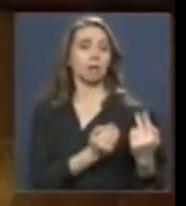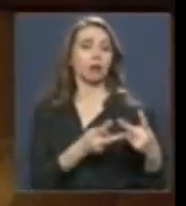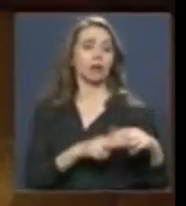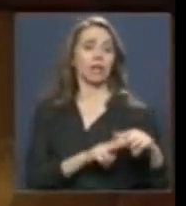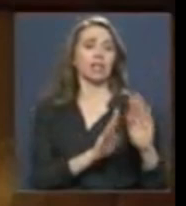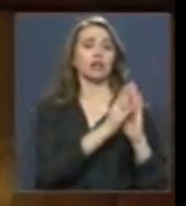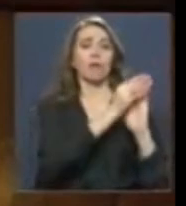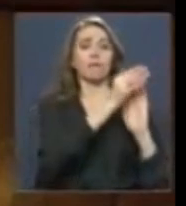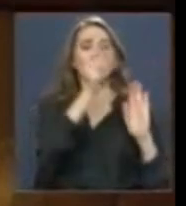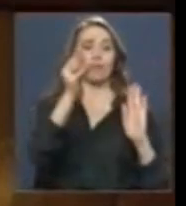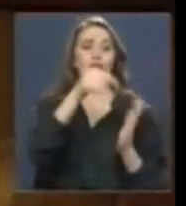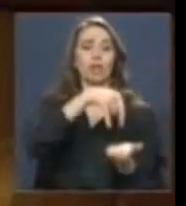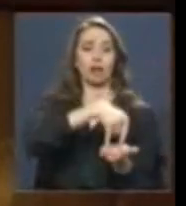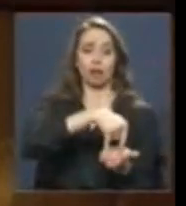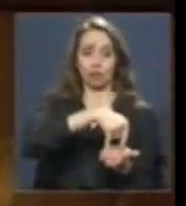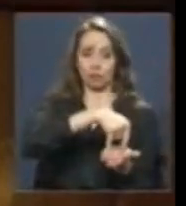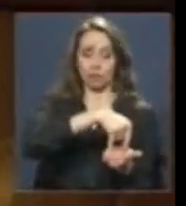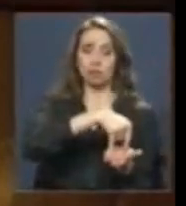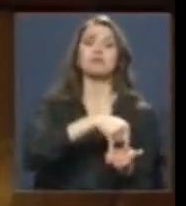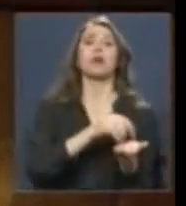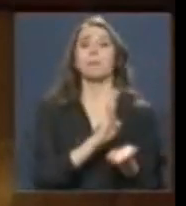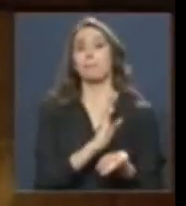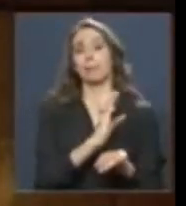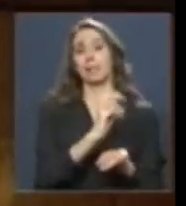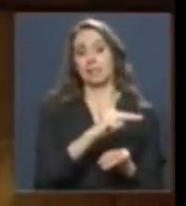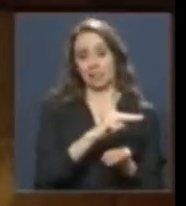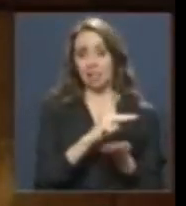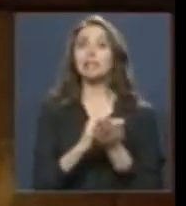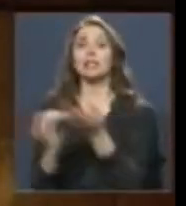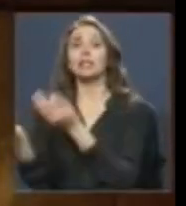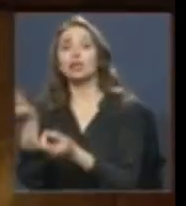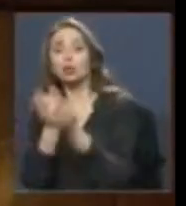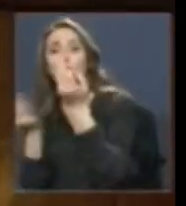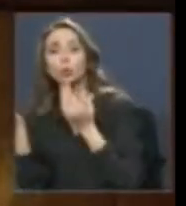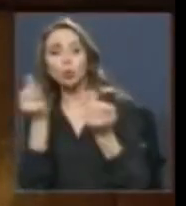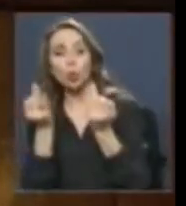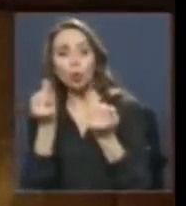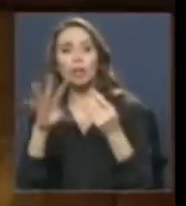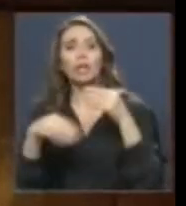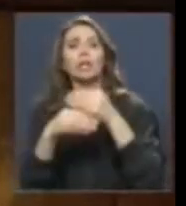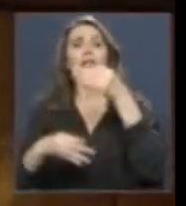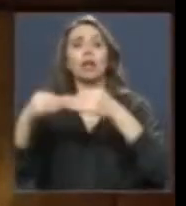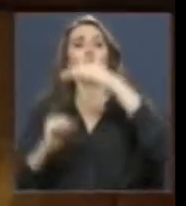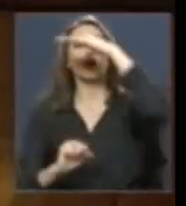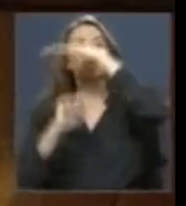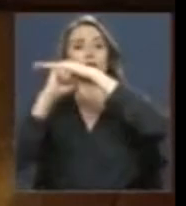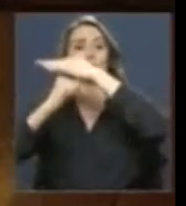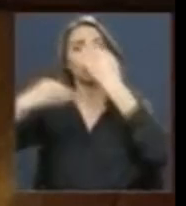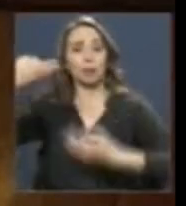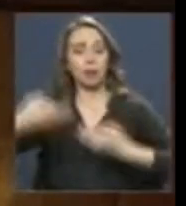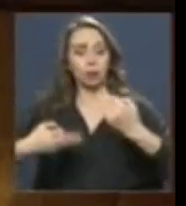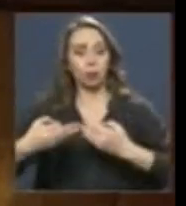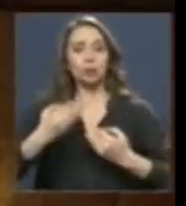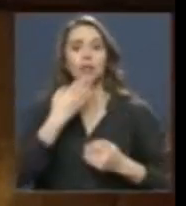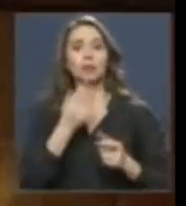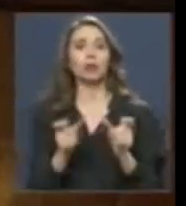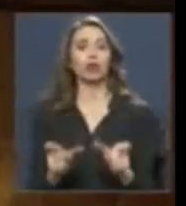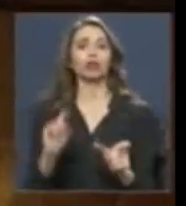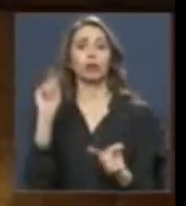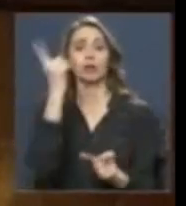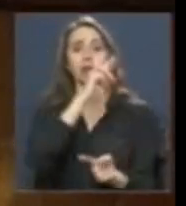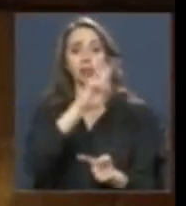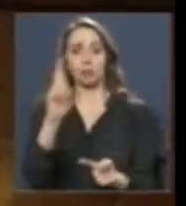la Biblioteca del Congreso Nacional, y se considerarán las sugerencias que formulen la Corte Suprema de Justicia y la Contraloría